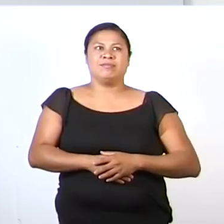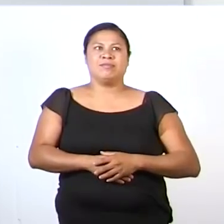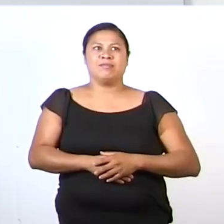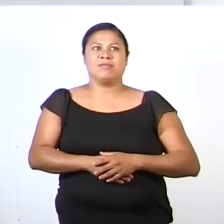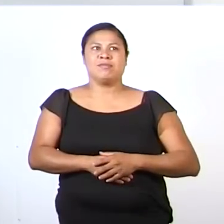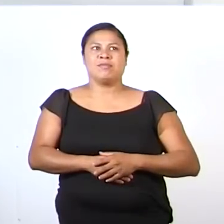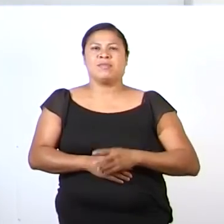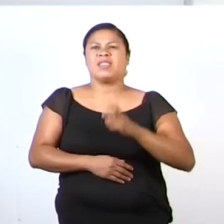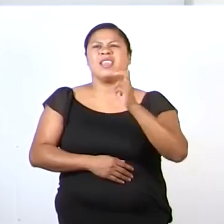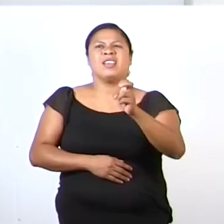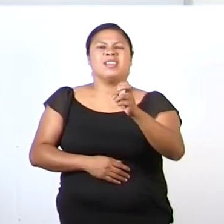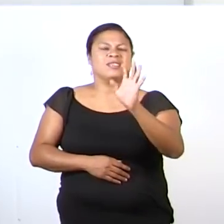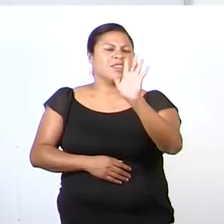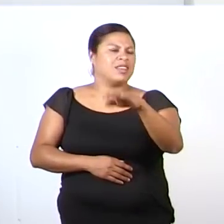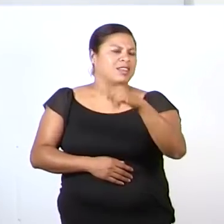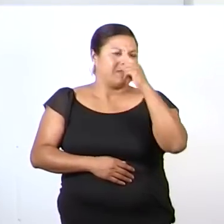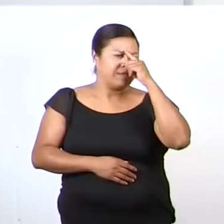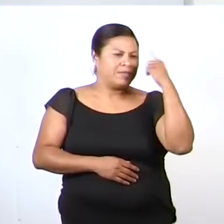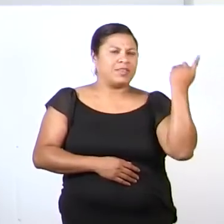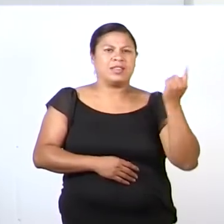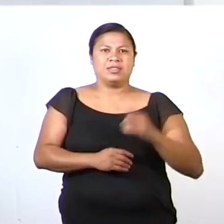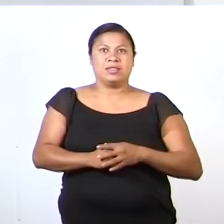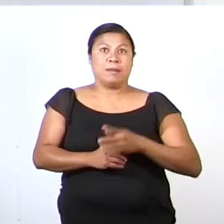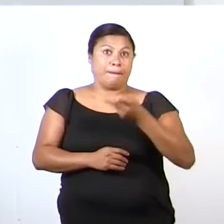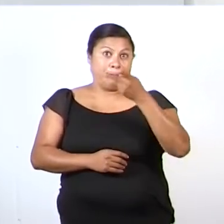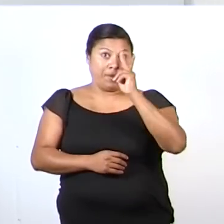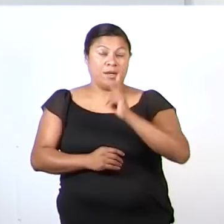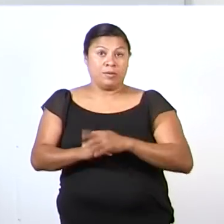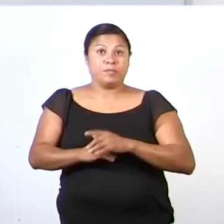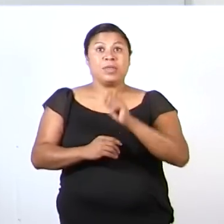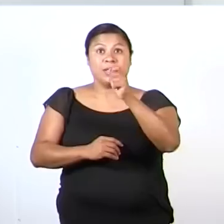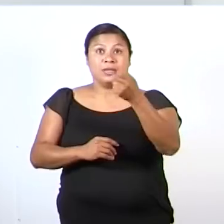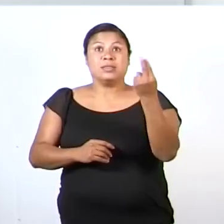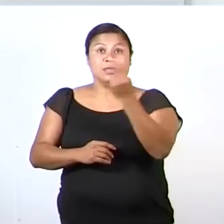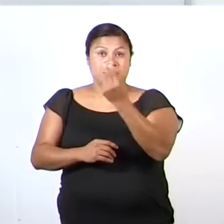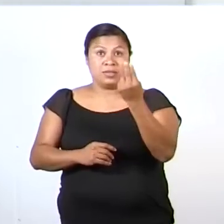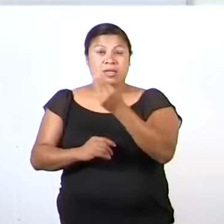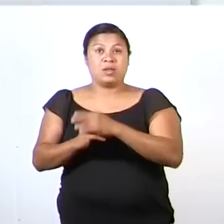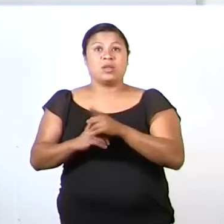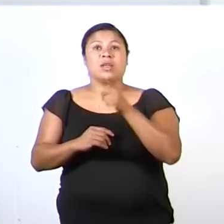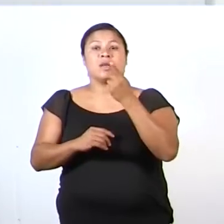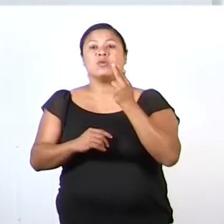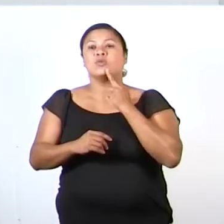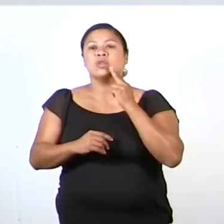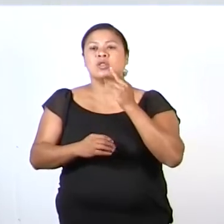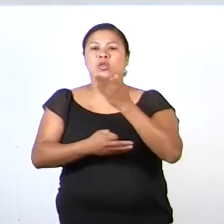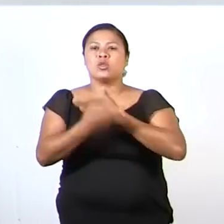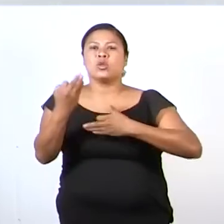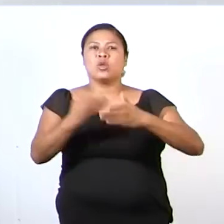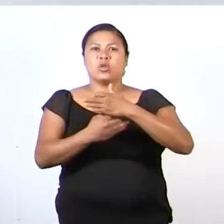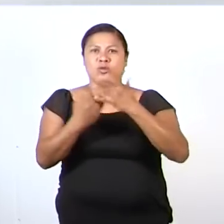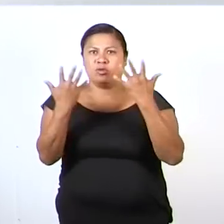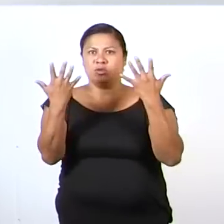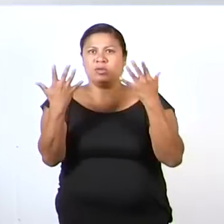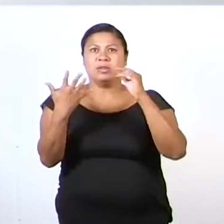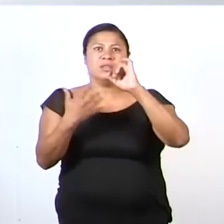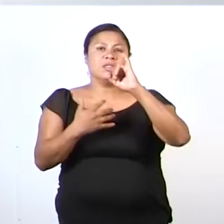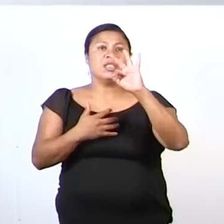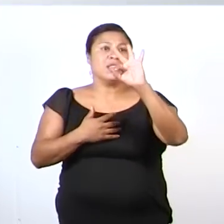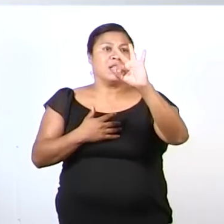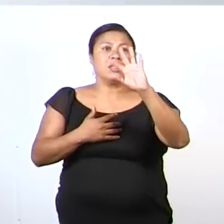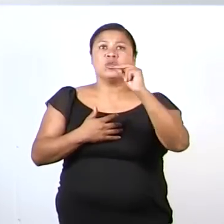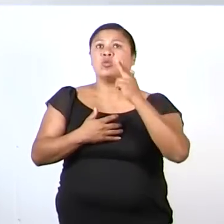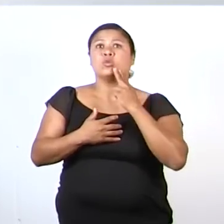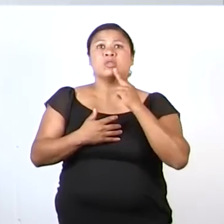Eso es re facilísimo. Pero era necesario que ocuparas todos los dedos. Si con tres no